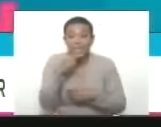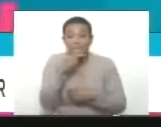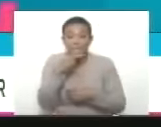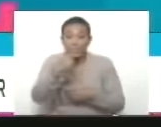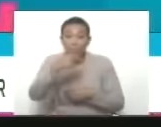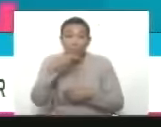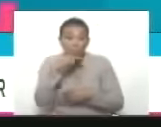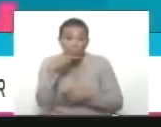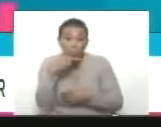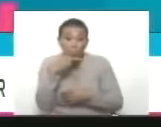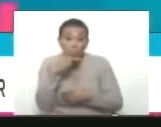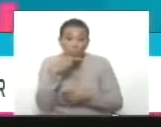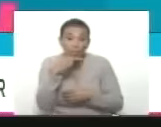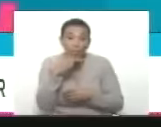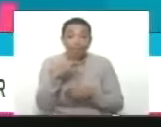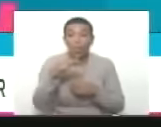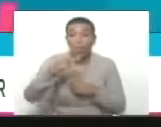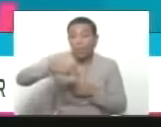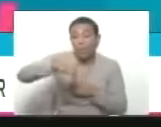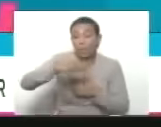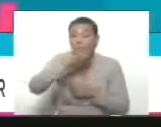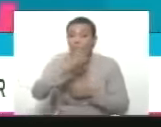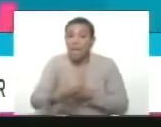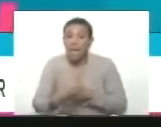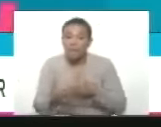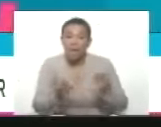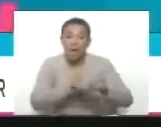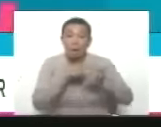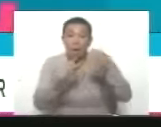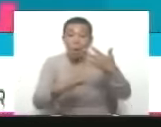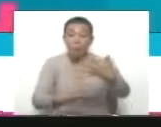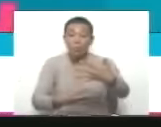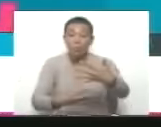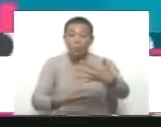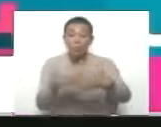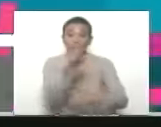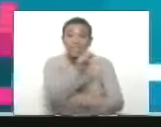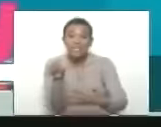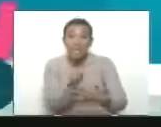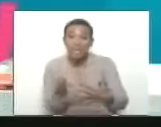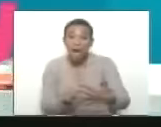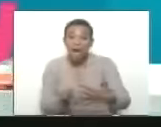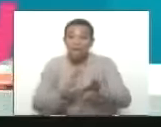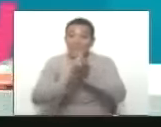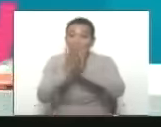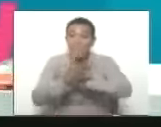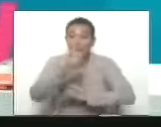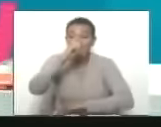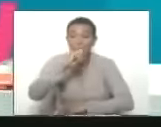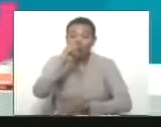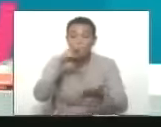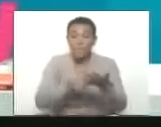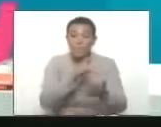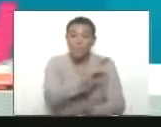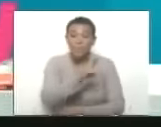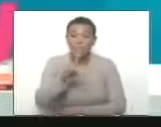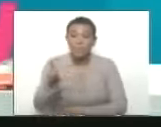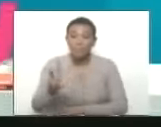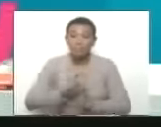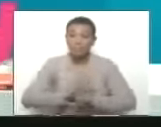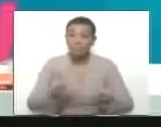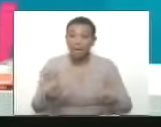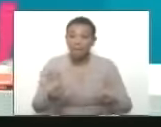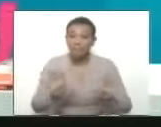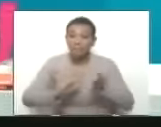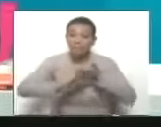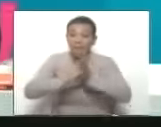ocho semanas, ocho semanas para que nos demos el abrazo de fin de año. Ya aquí en